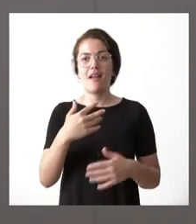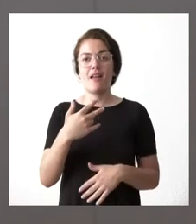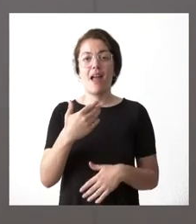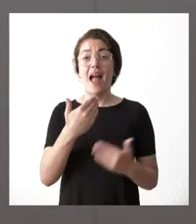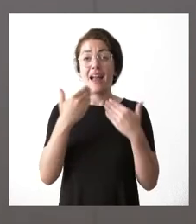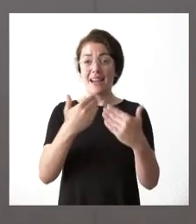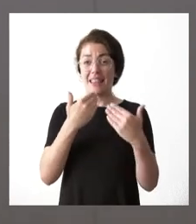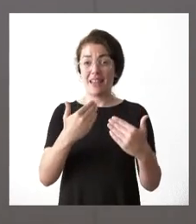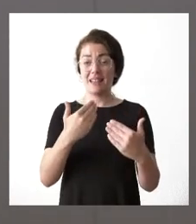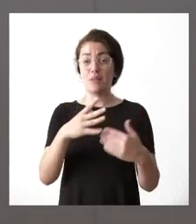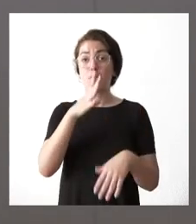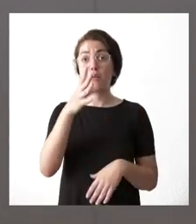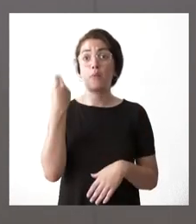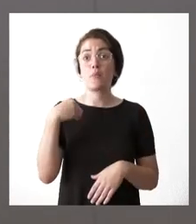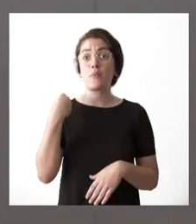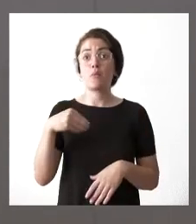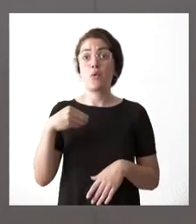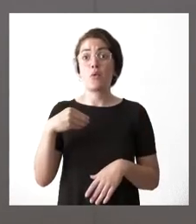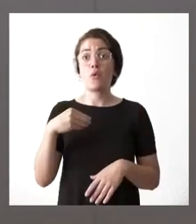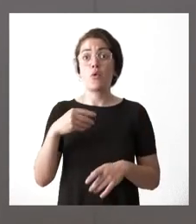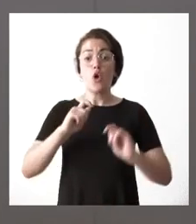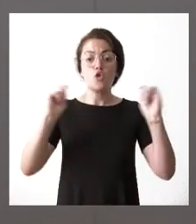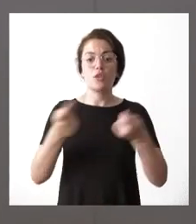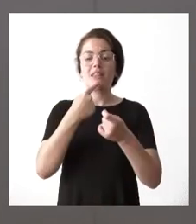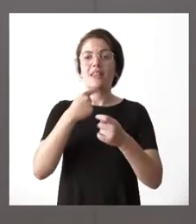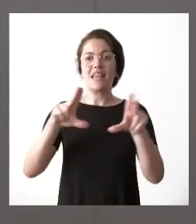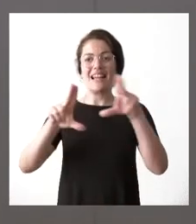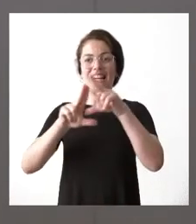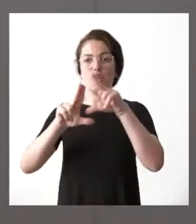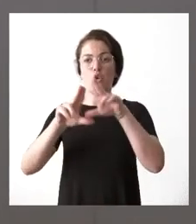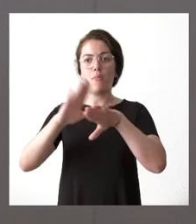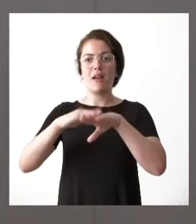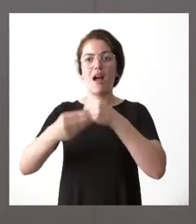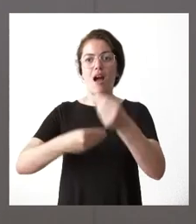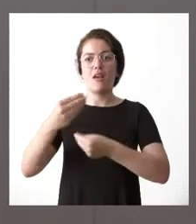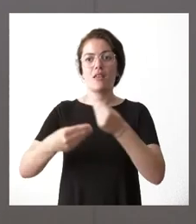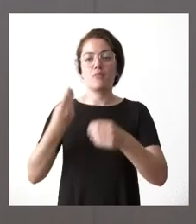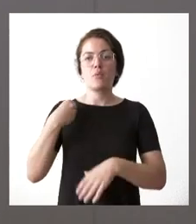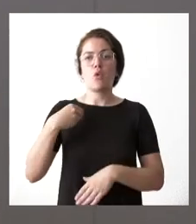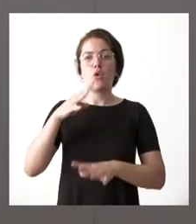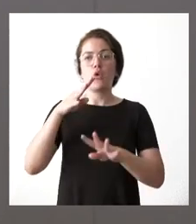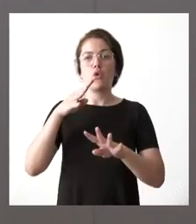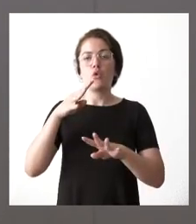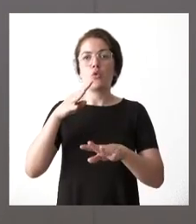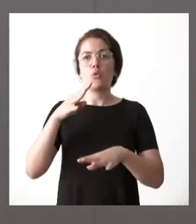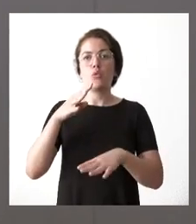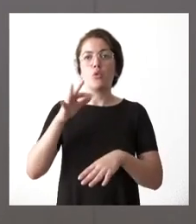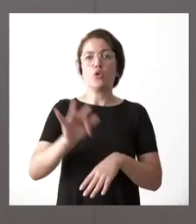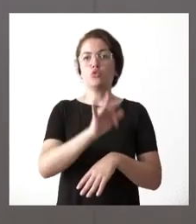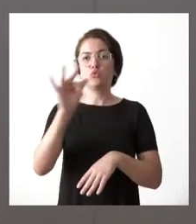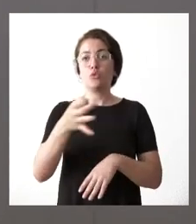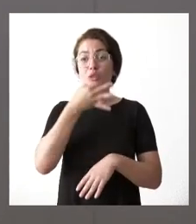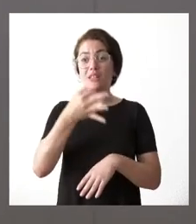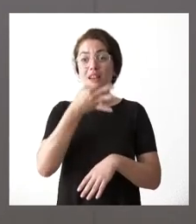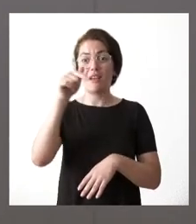que esta misma semana ha hecho el grupo Renault de volver a este nuevo turno de tarde en Palencia suponen 700 puestos de